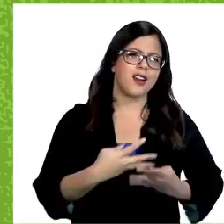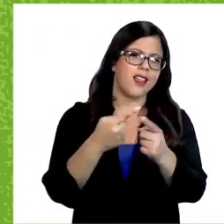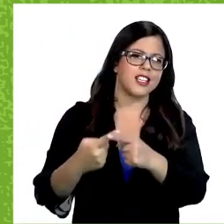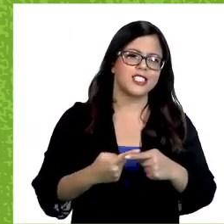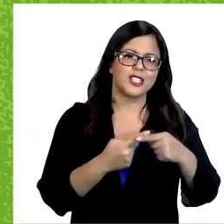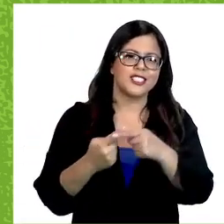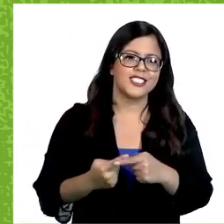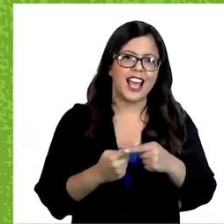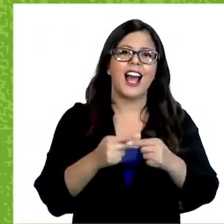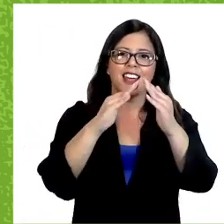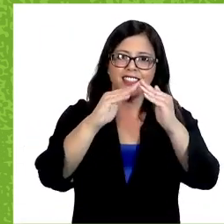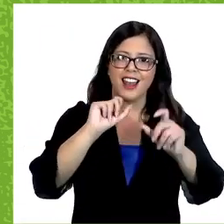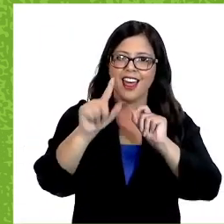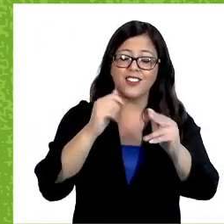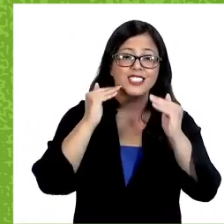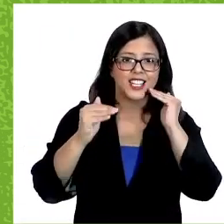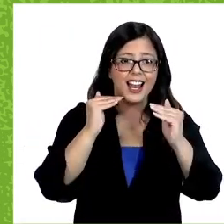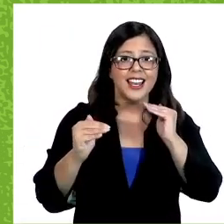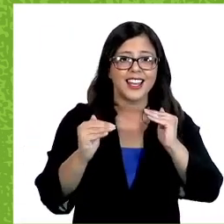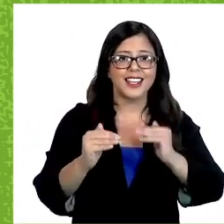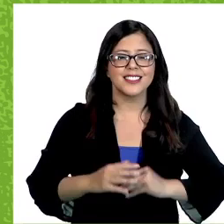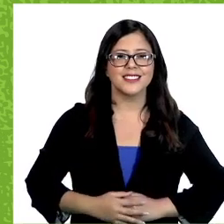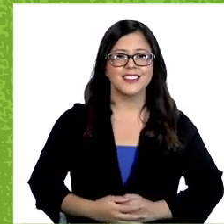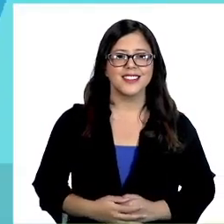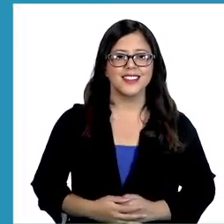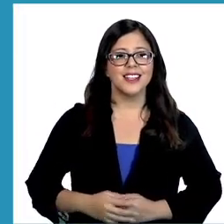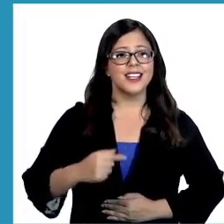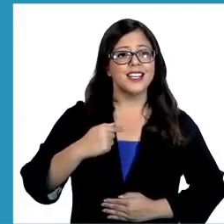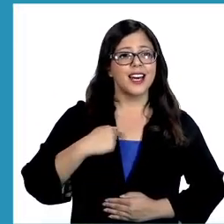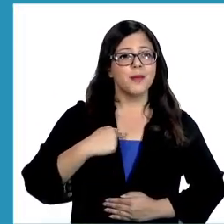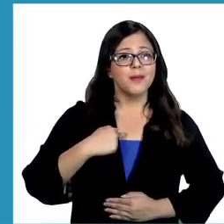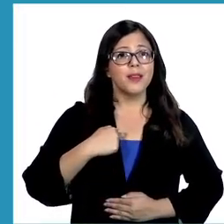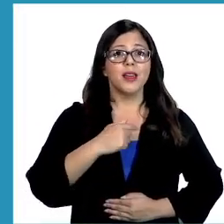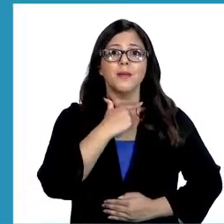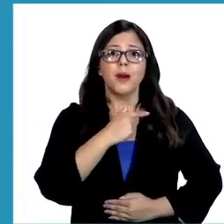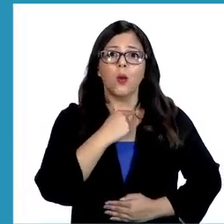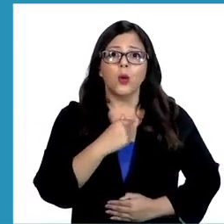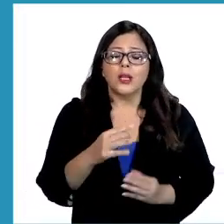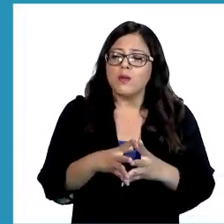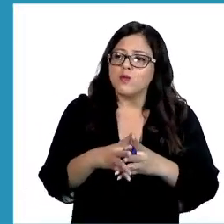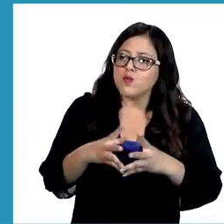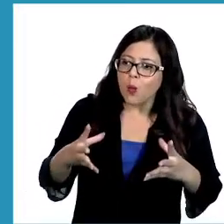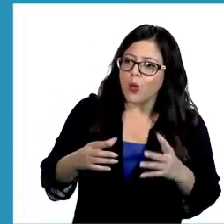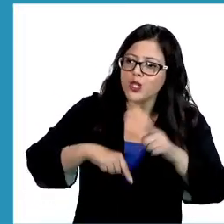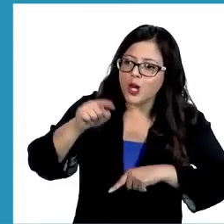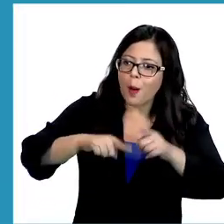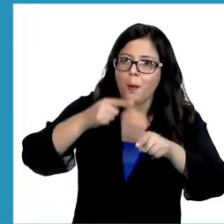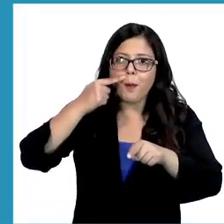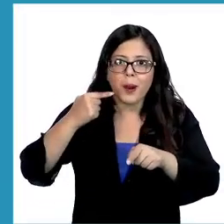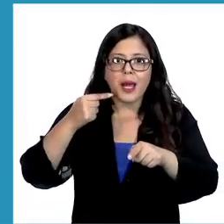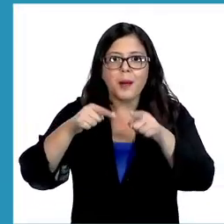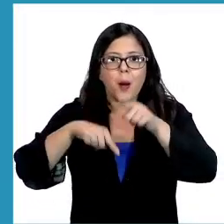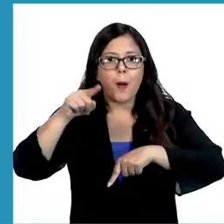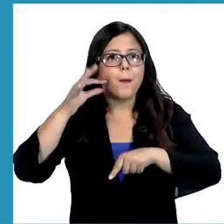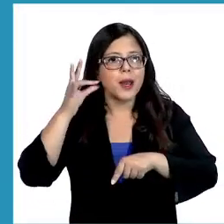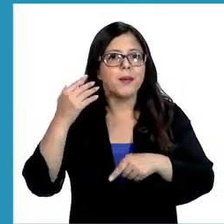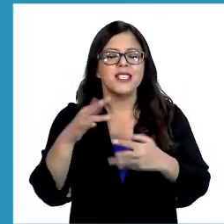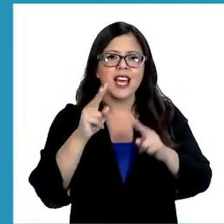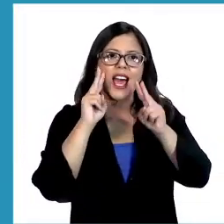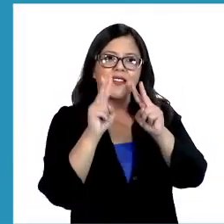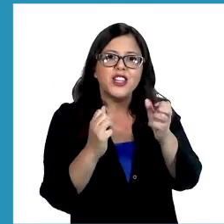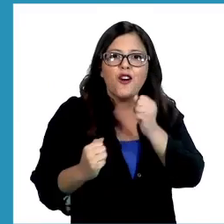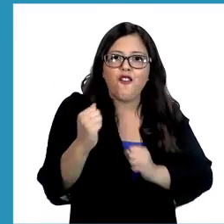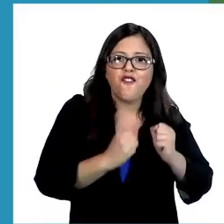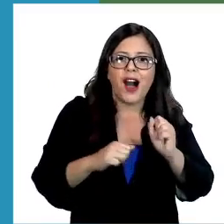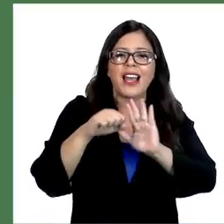famosos en las redes sociales de la Defensoría de la Niñez. Yo admiro mucho a mi prima y primo. He visto todos